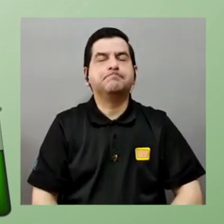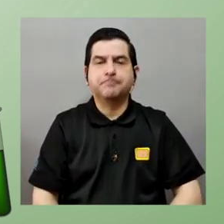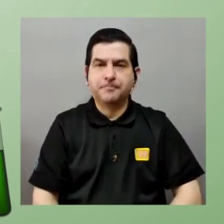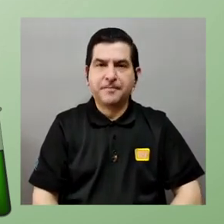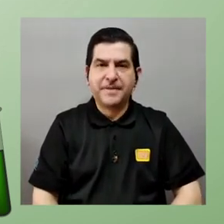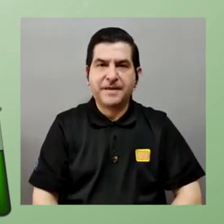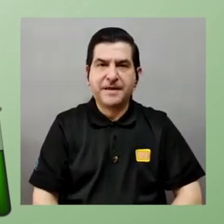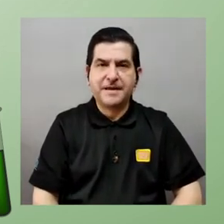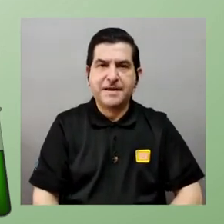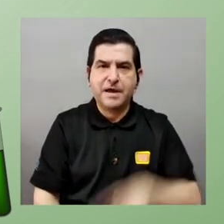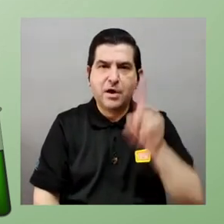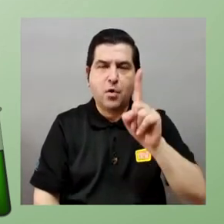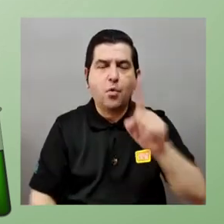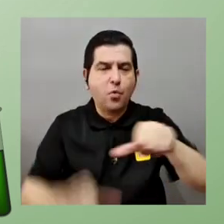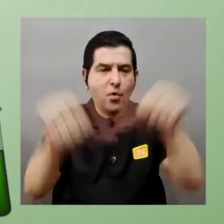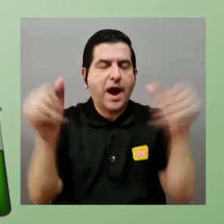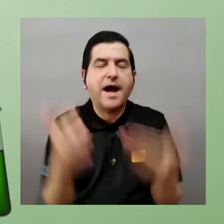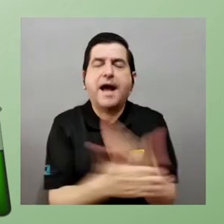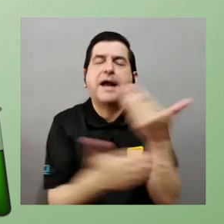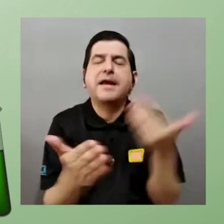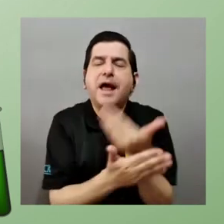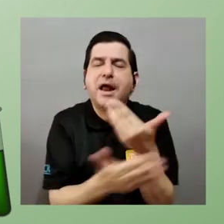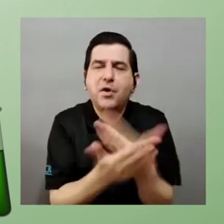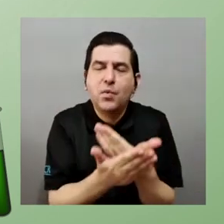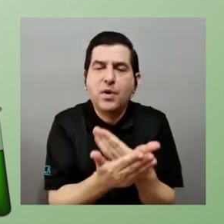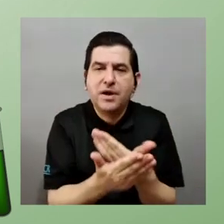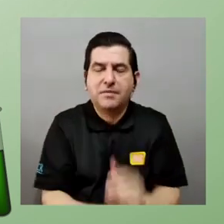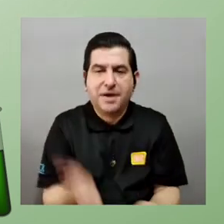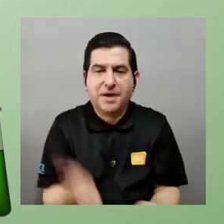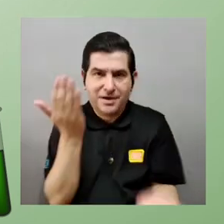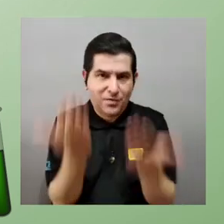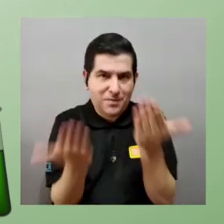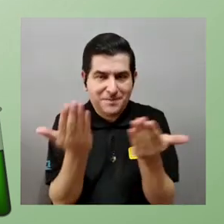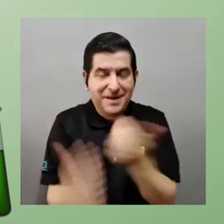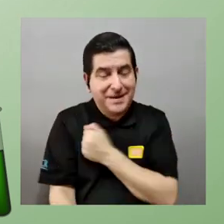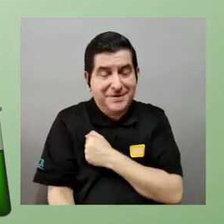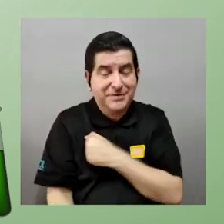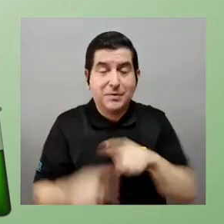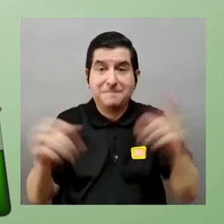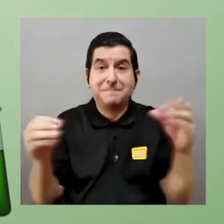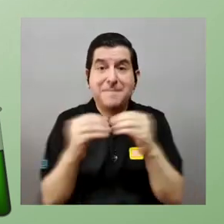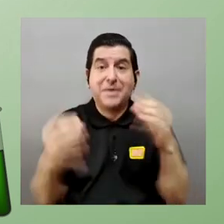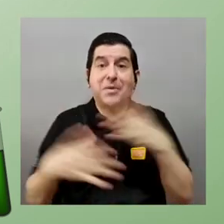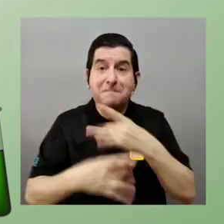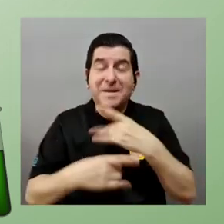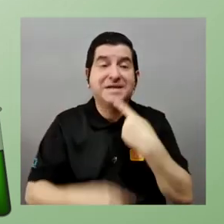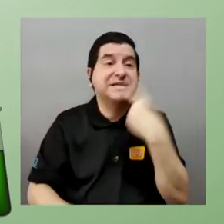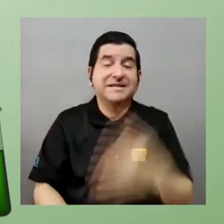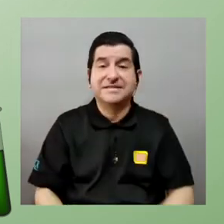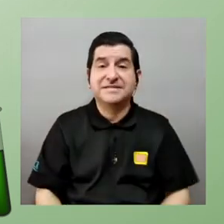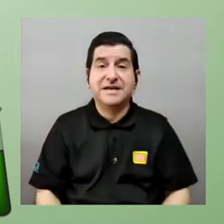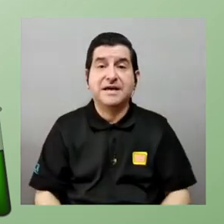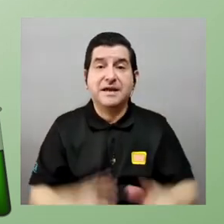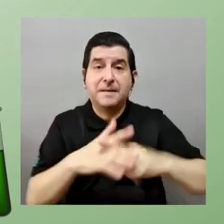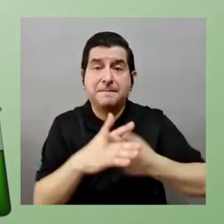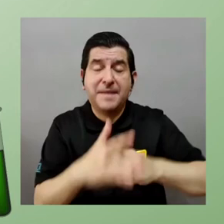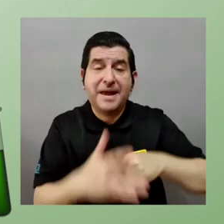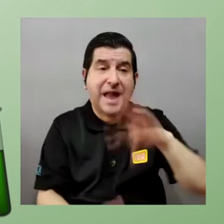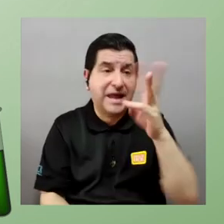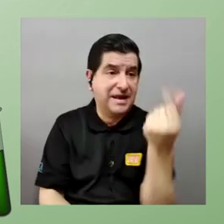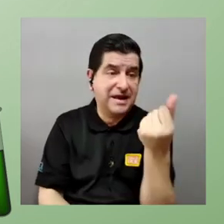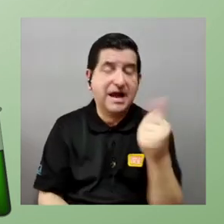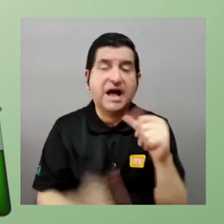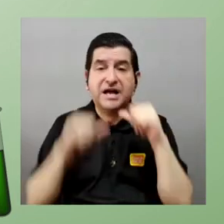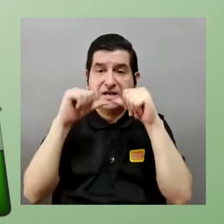de que la gente un campo muy novedoso mecánica pero que haga la comparación pero es que es lo que más llama la atención siempre que no dice bueno es que la